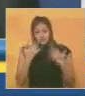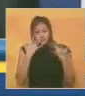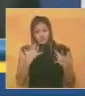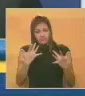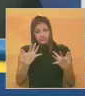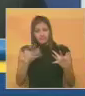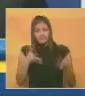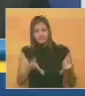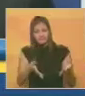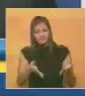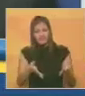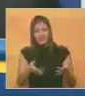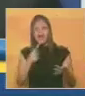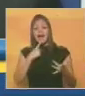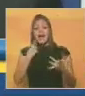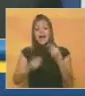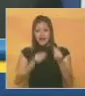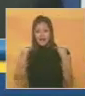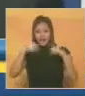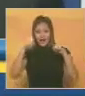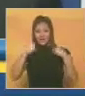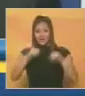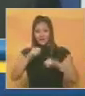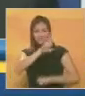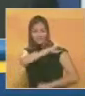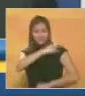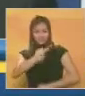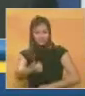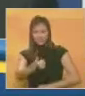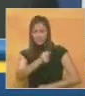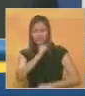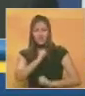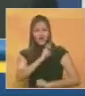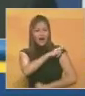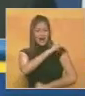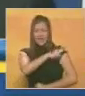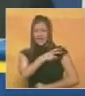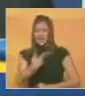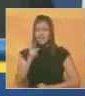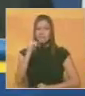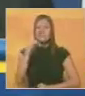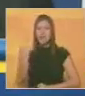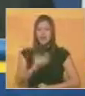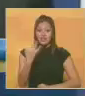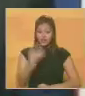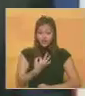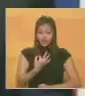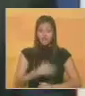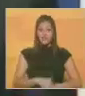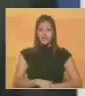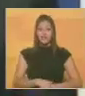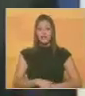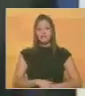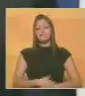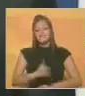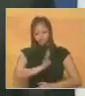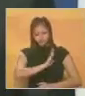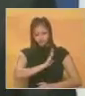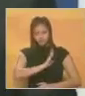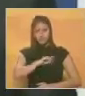en el ejercicio soberano y de garantía de nuestro